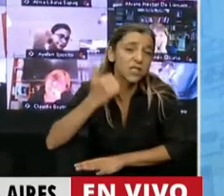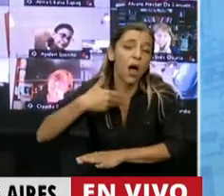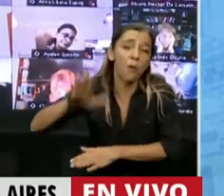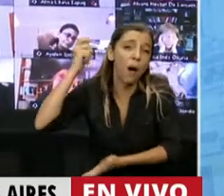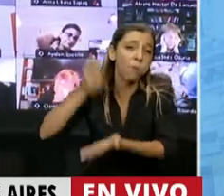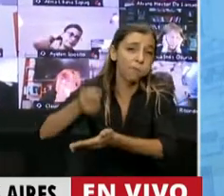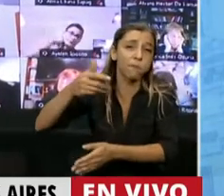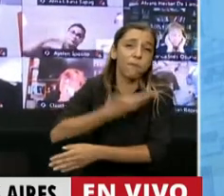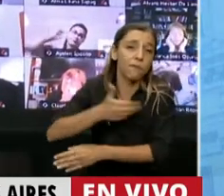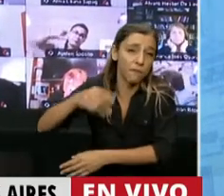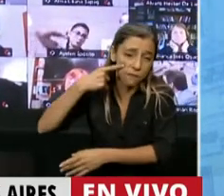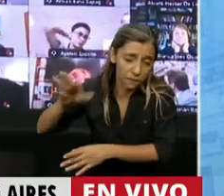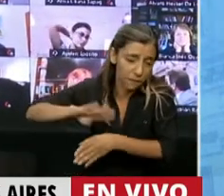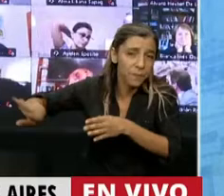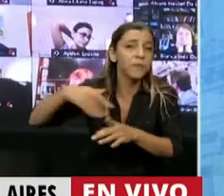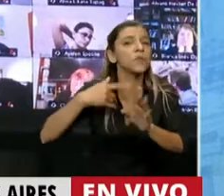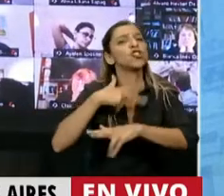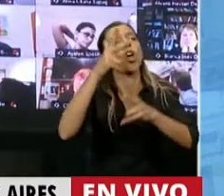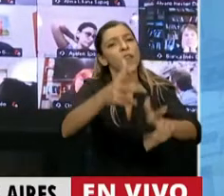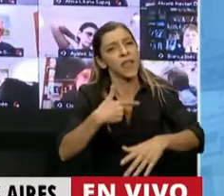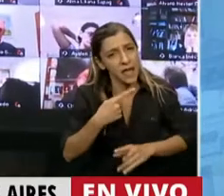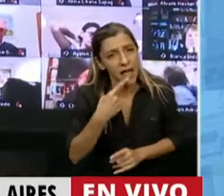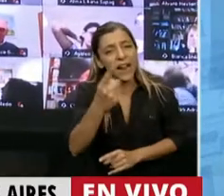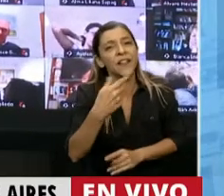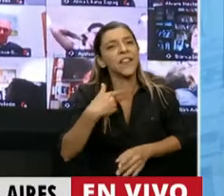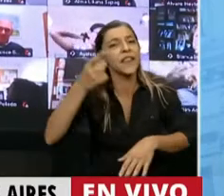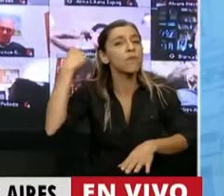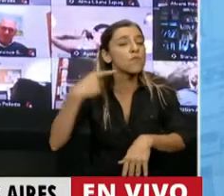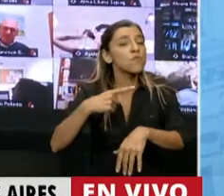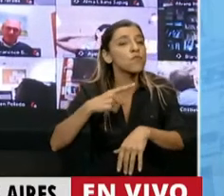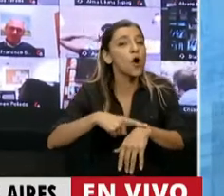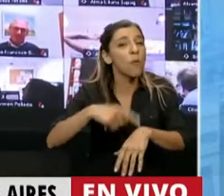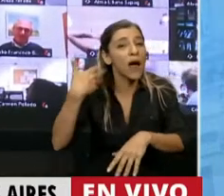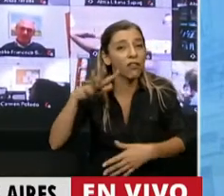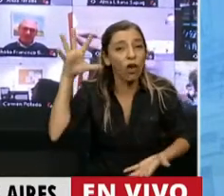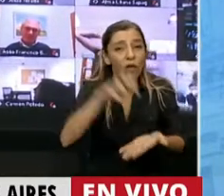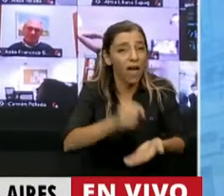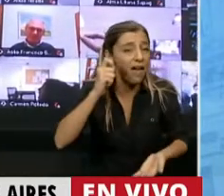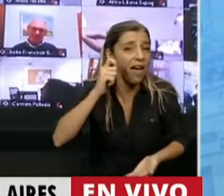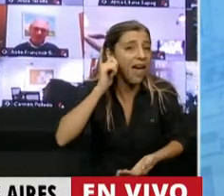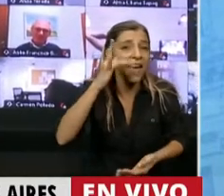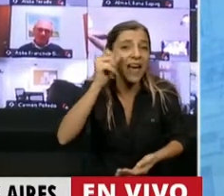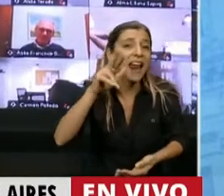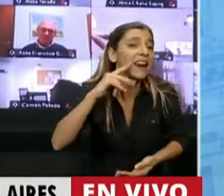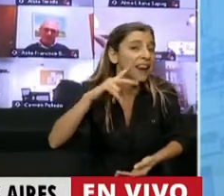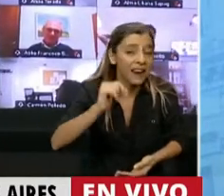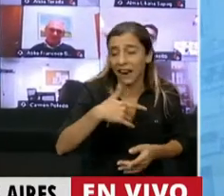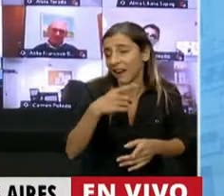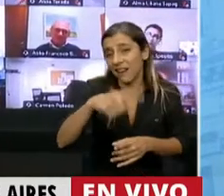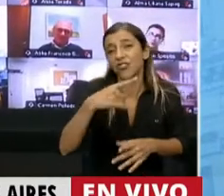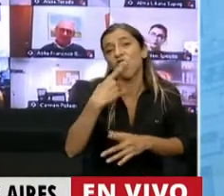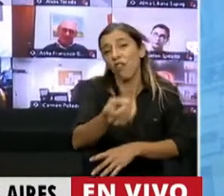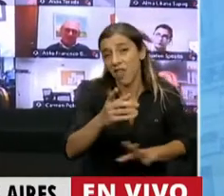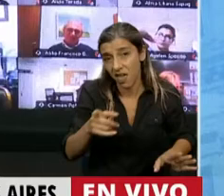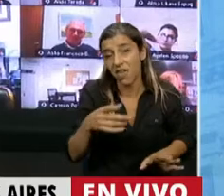ya se los dije el día de la represión en Guernica, van a hacer el trabajo sucio y así les va, le terminan dando una